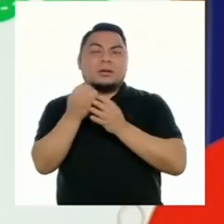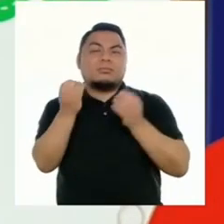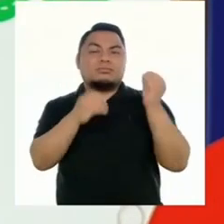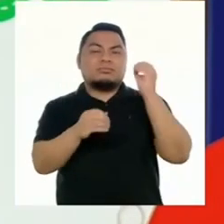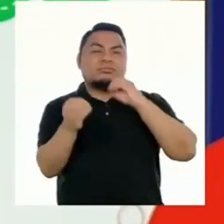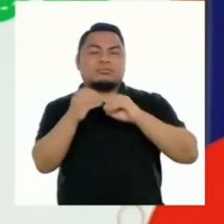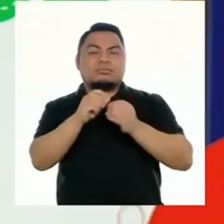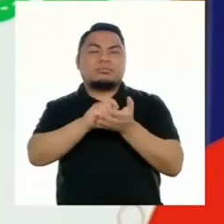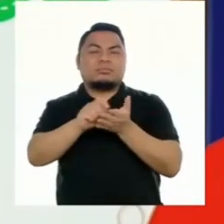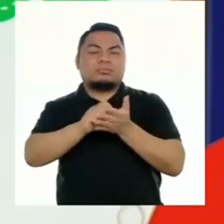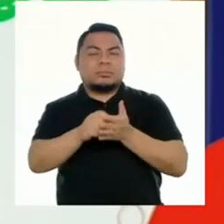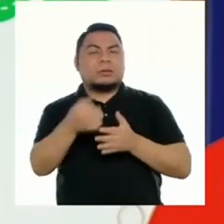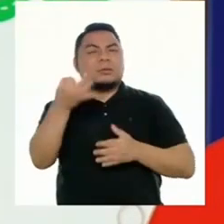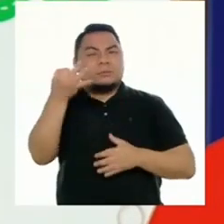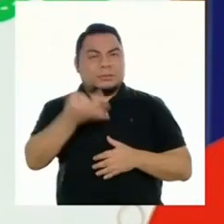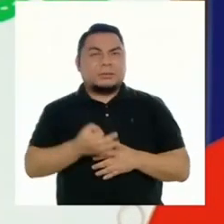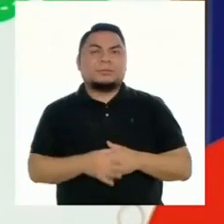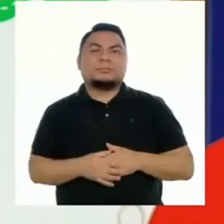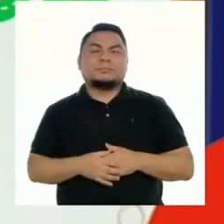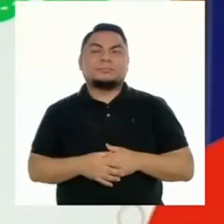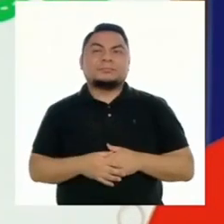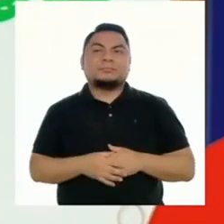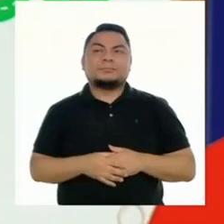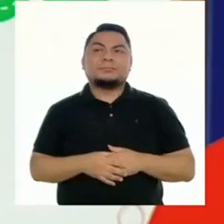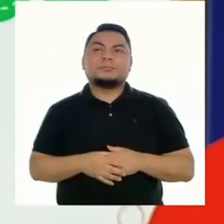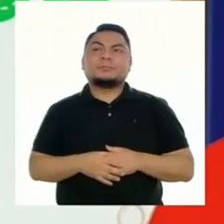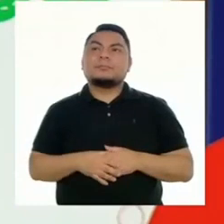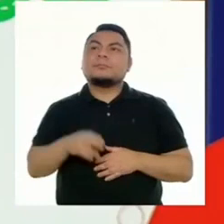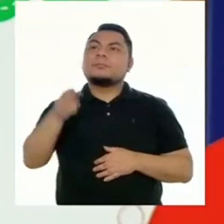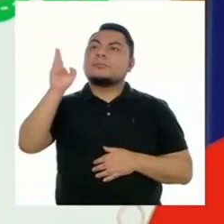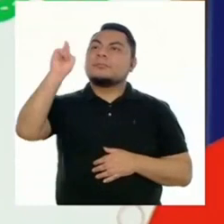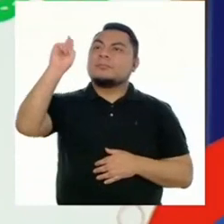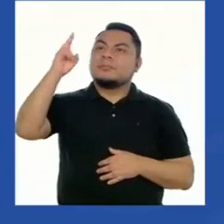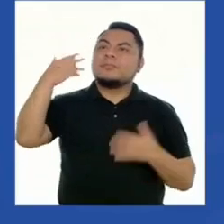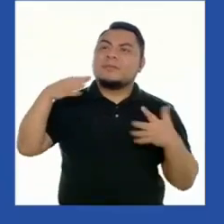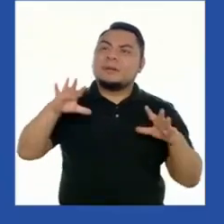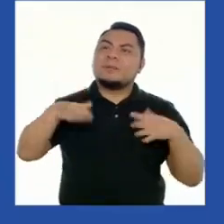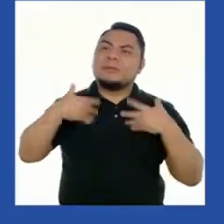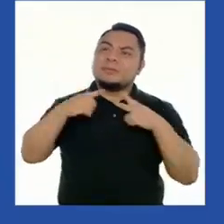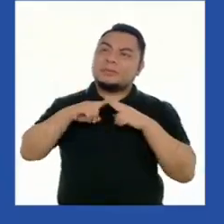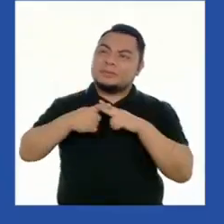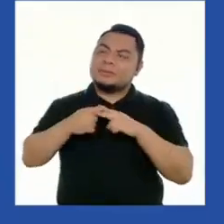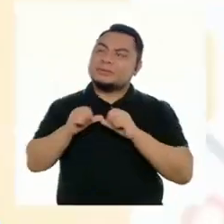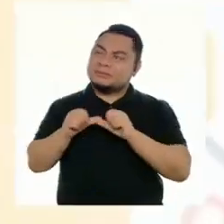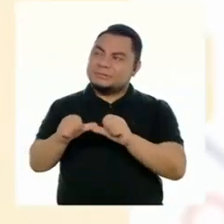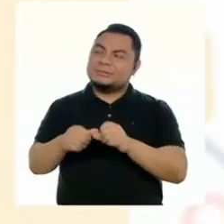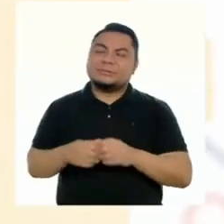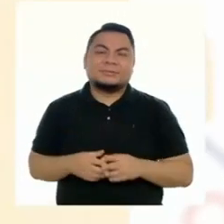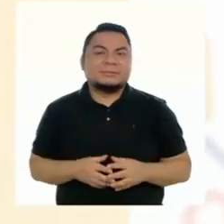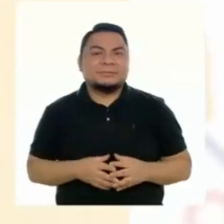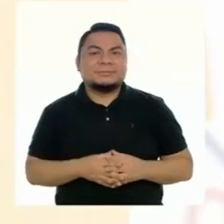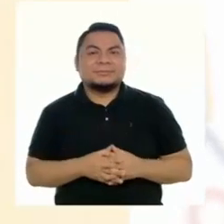construir argumentos sólidos. ¡Profesora, ya podemos continuar!